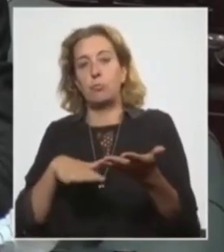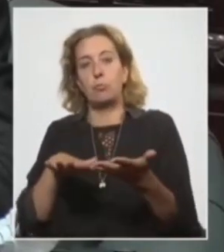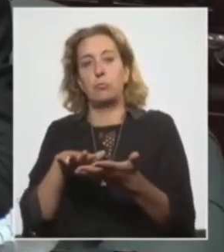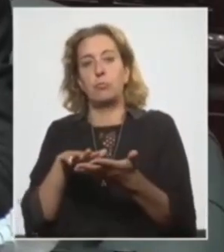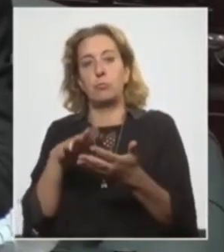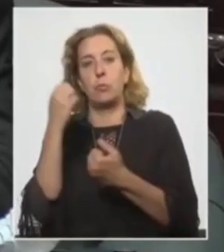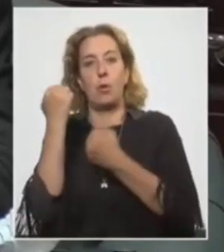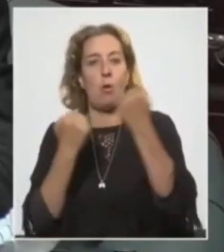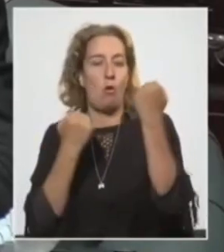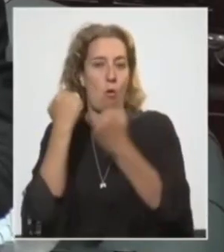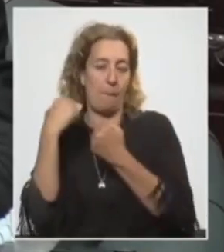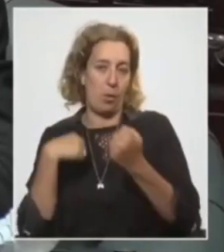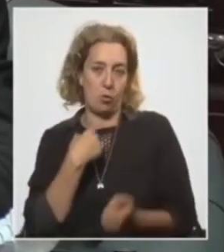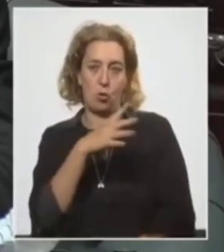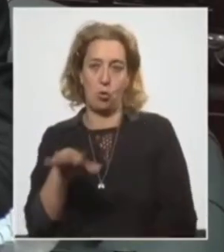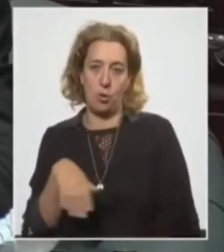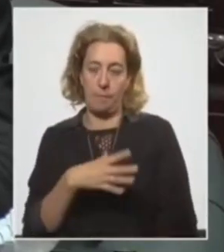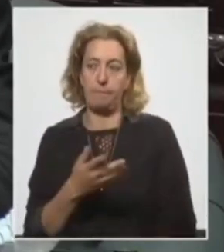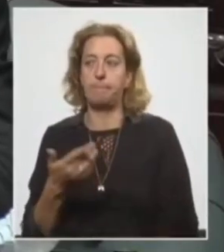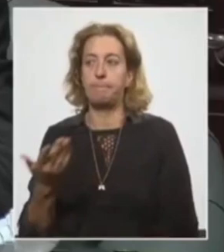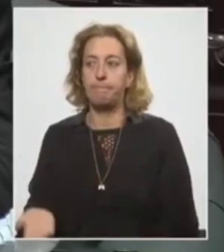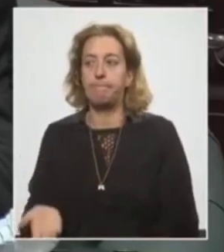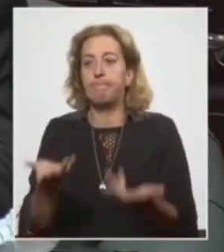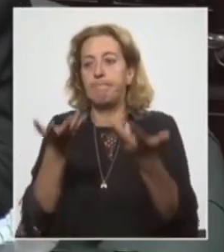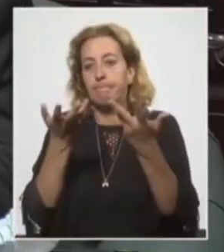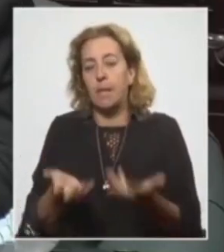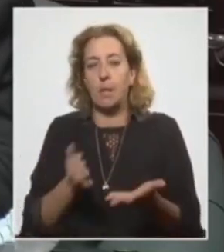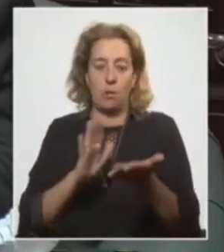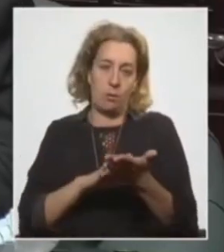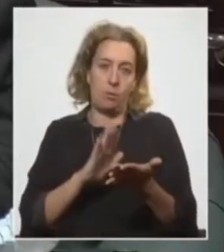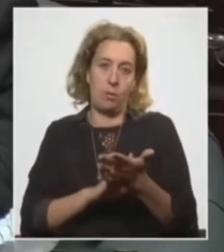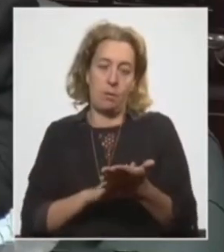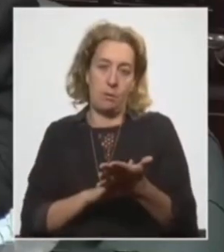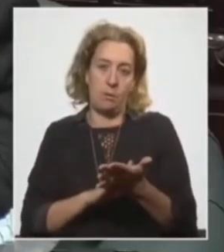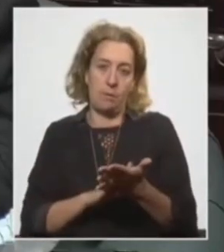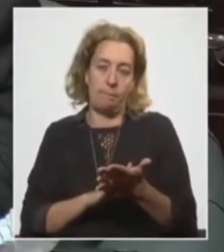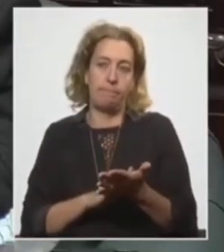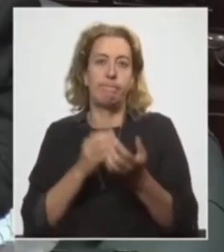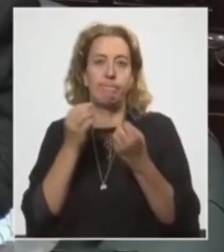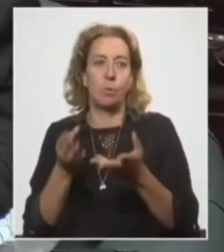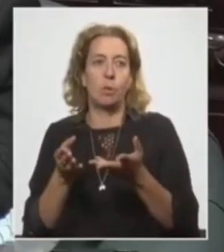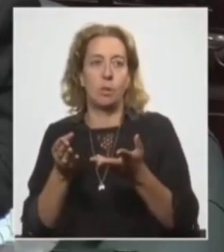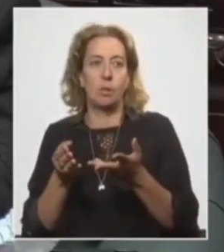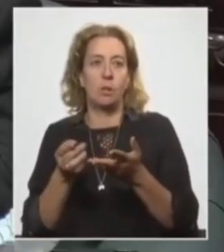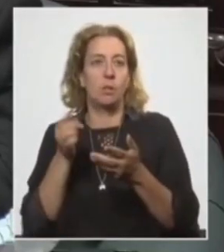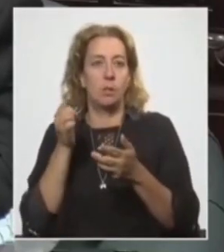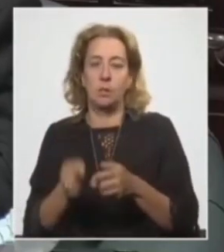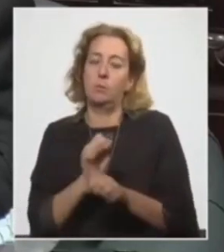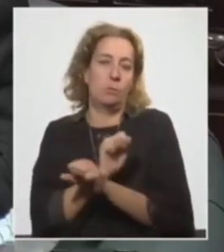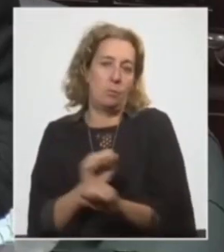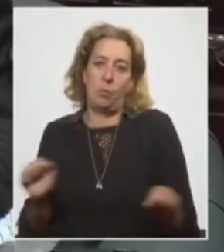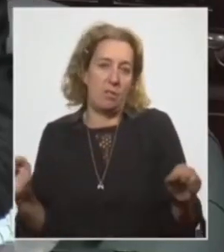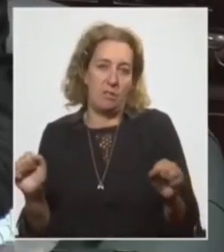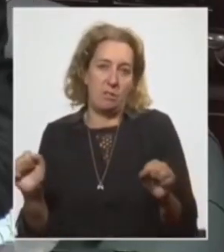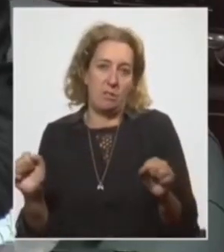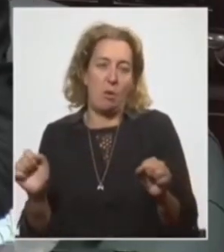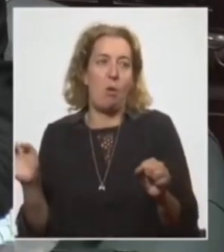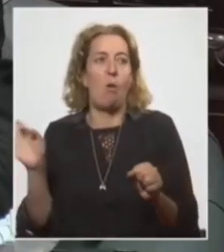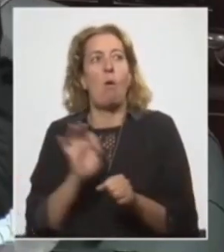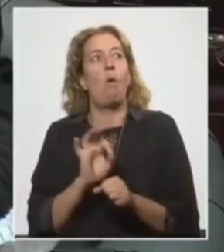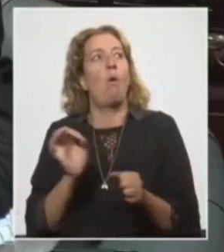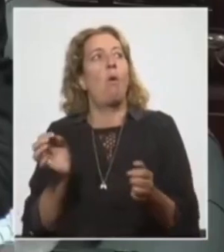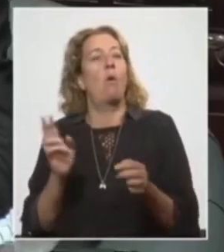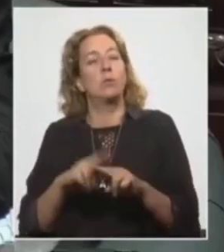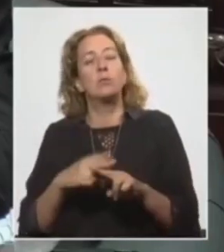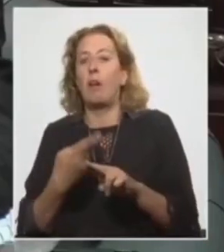social que estamos viviendo. Entonces, quiero dejar esa constancia porque eso no puede ser, o volver a ser,